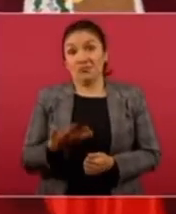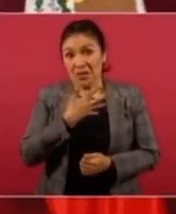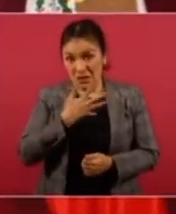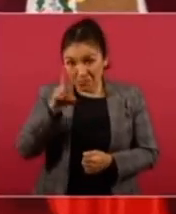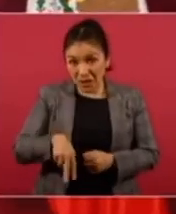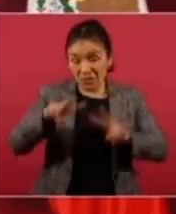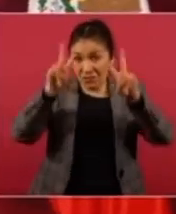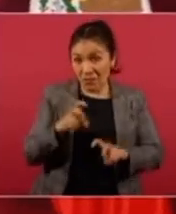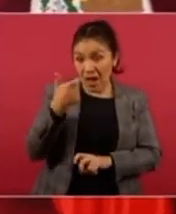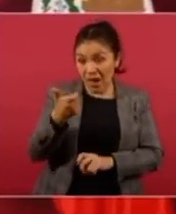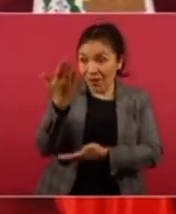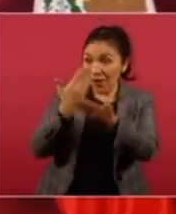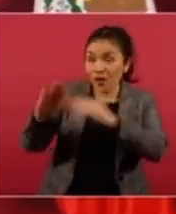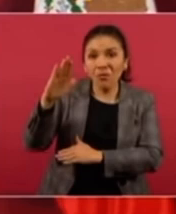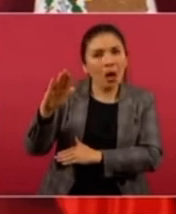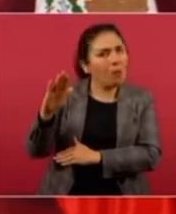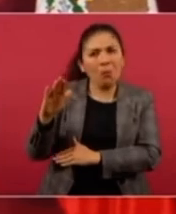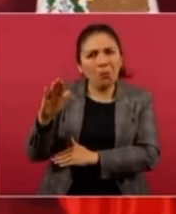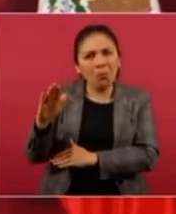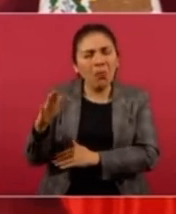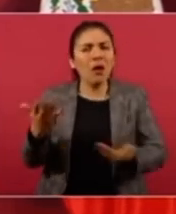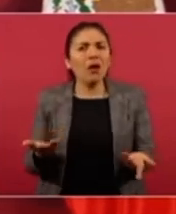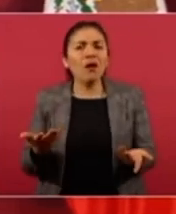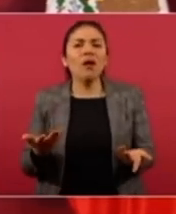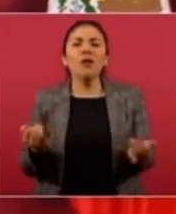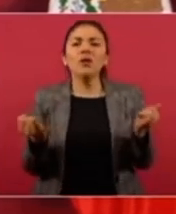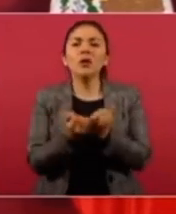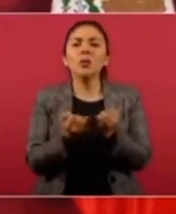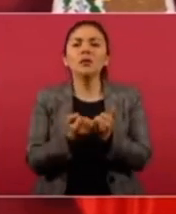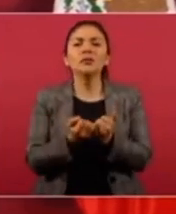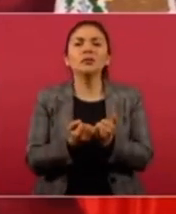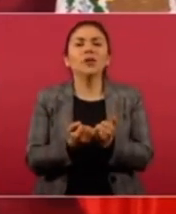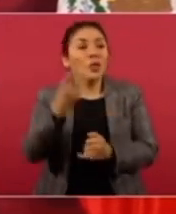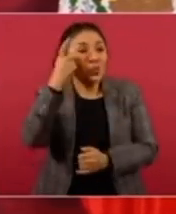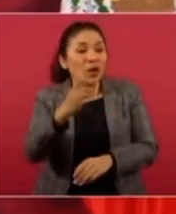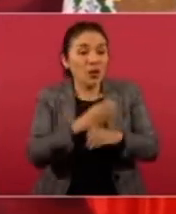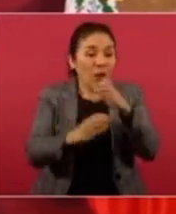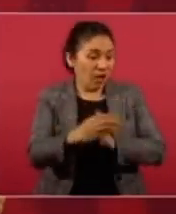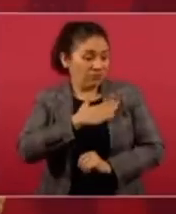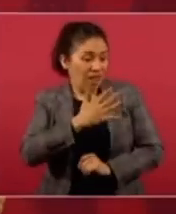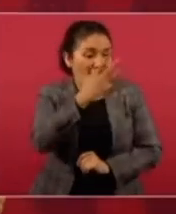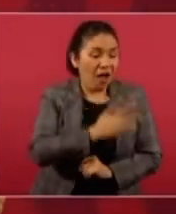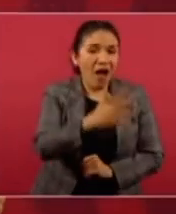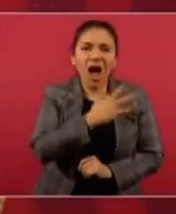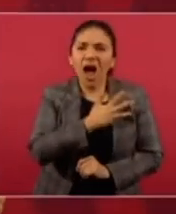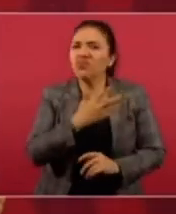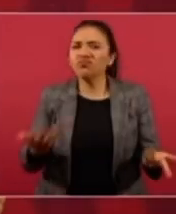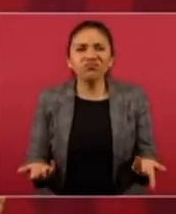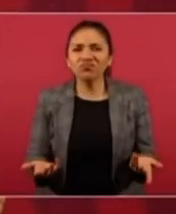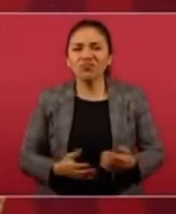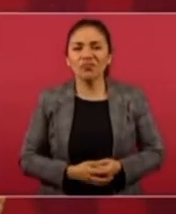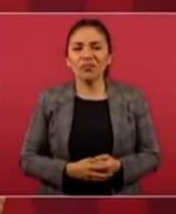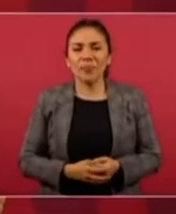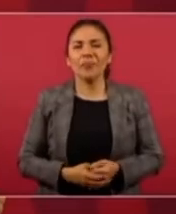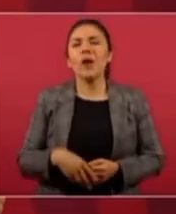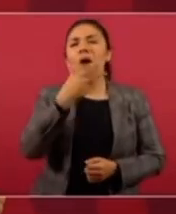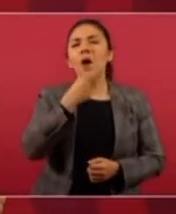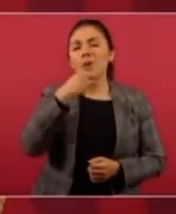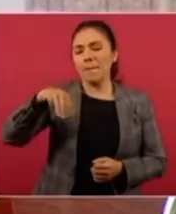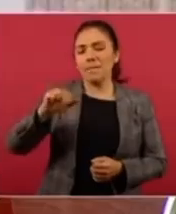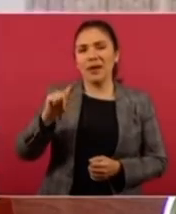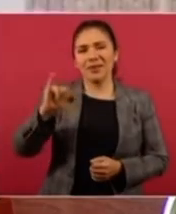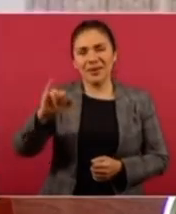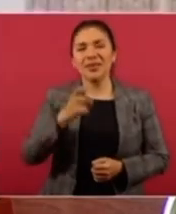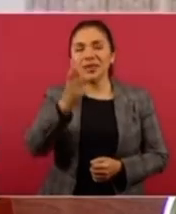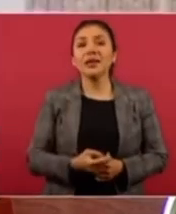Y ahí lo dejamos porque, pues, da esta coraje de seguirlo escuchando hablar. Parece que estamos escuchando a